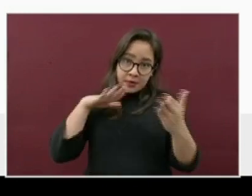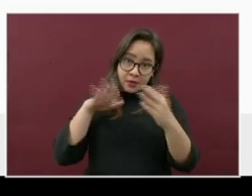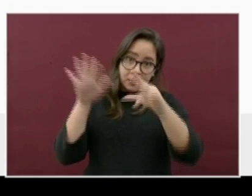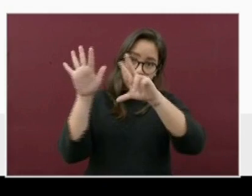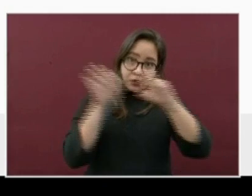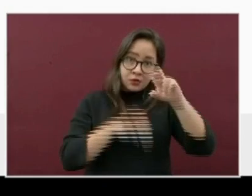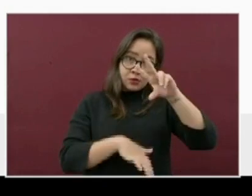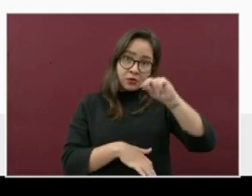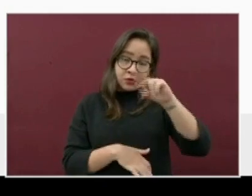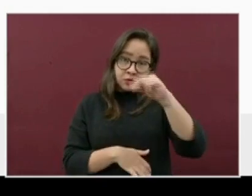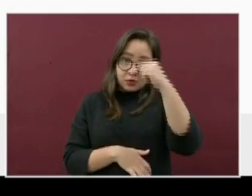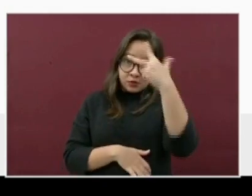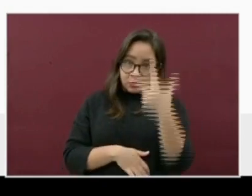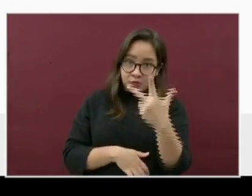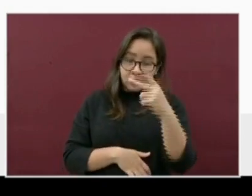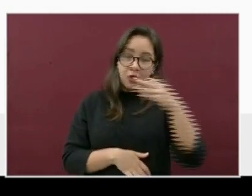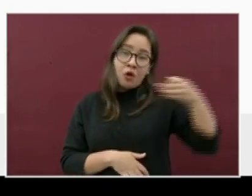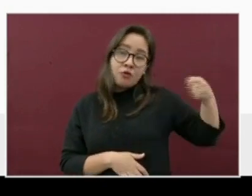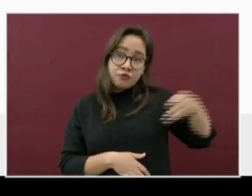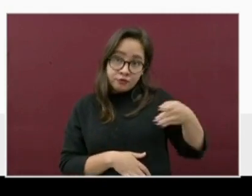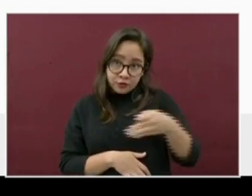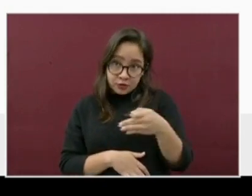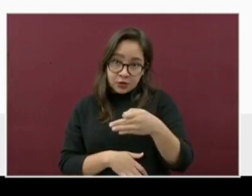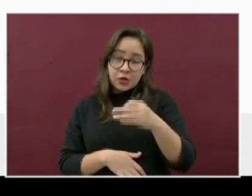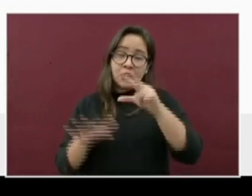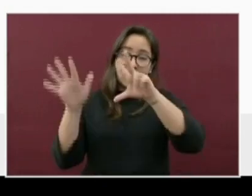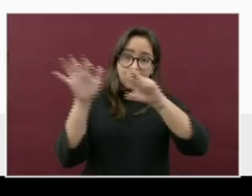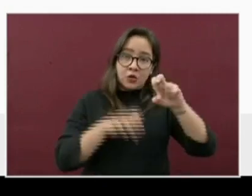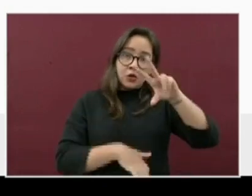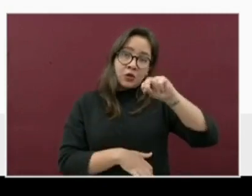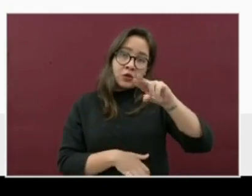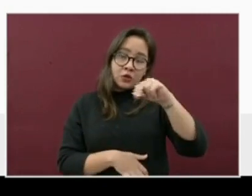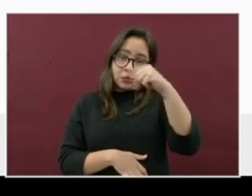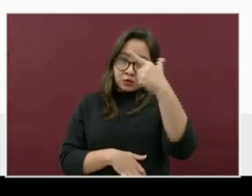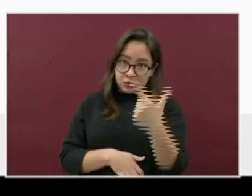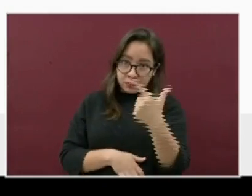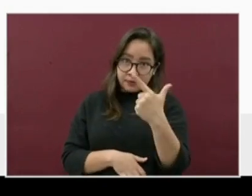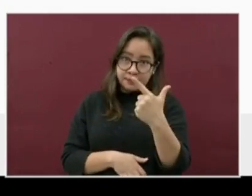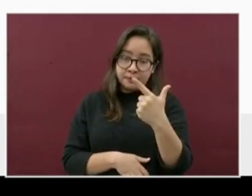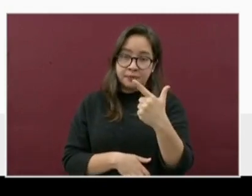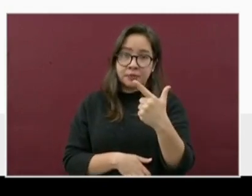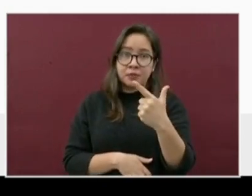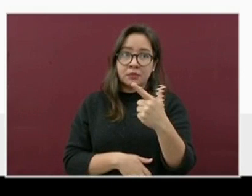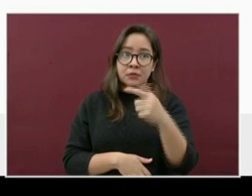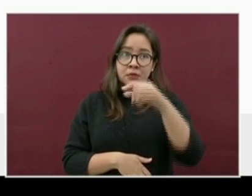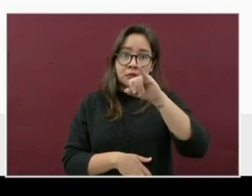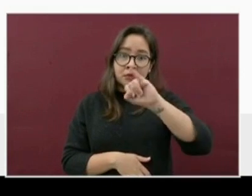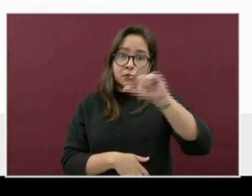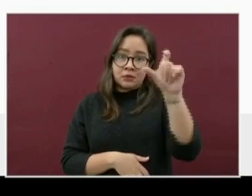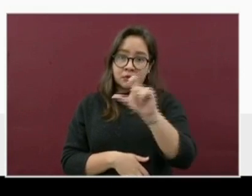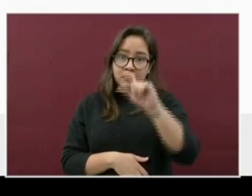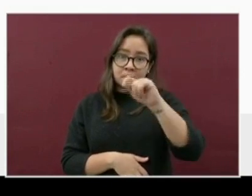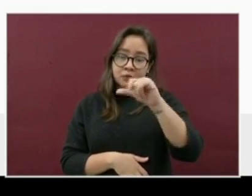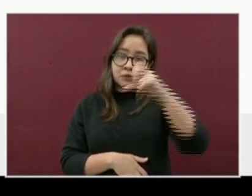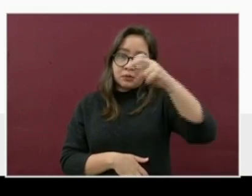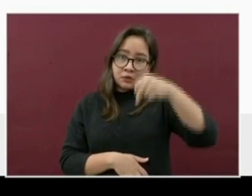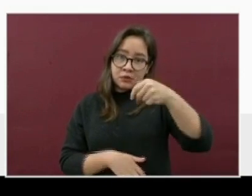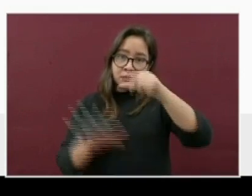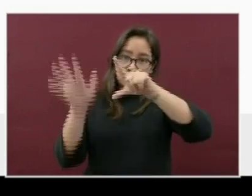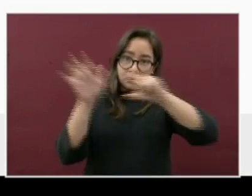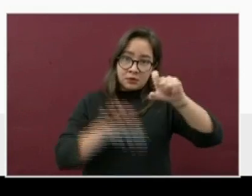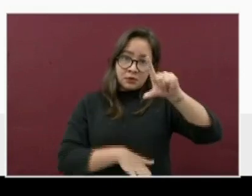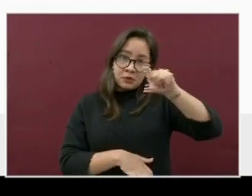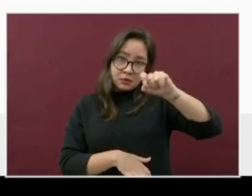888. Y Fortín, 887. Iztazoquitlán, con 720.